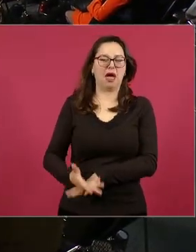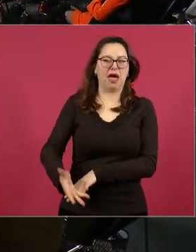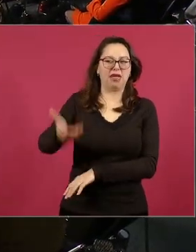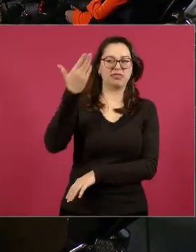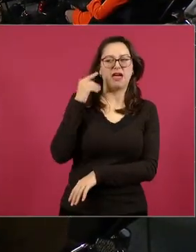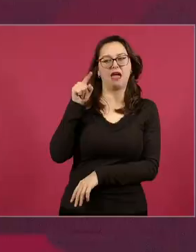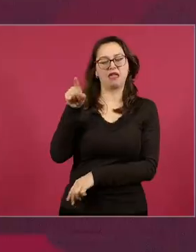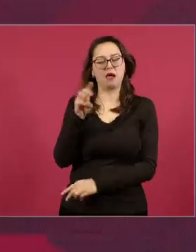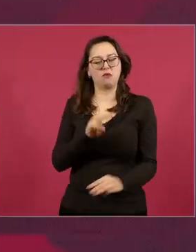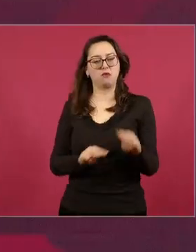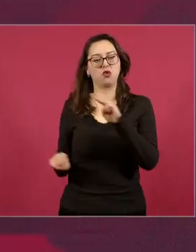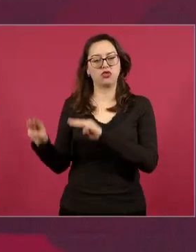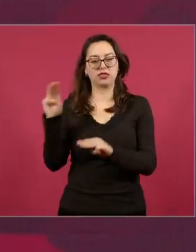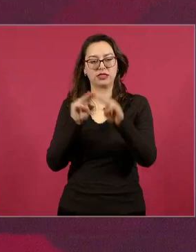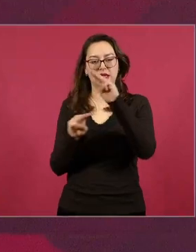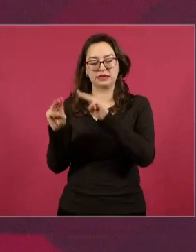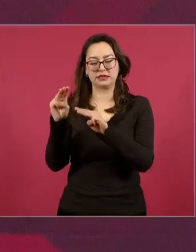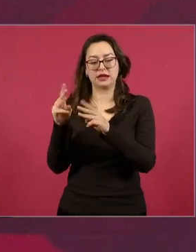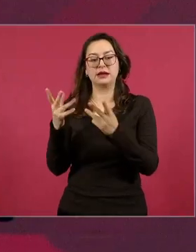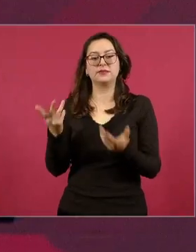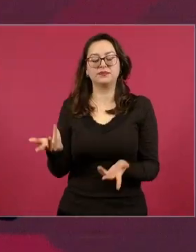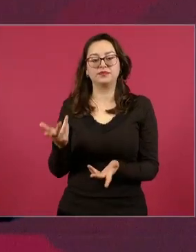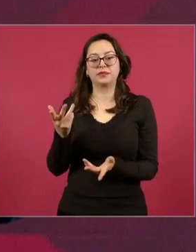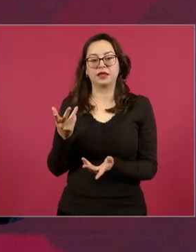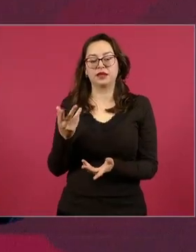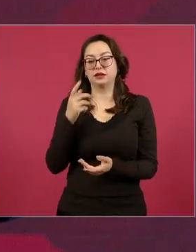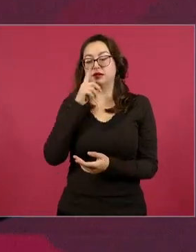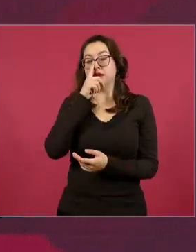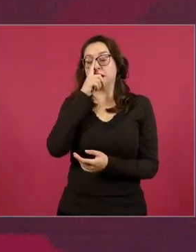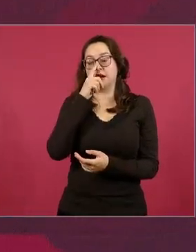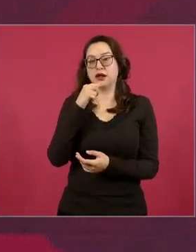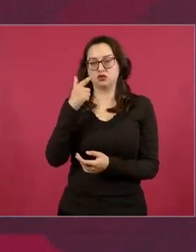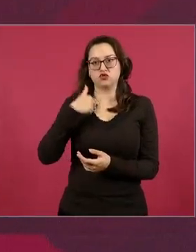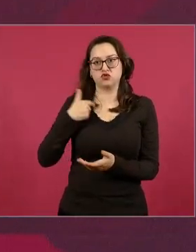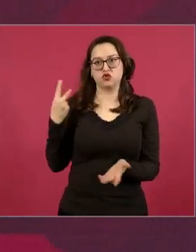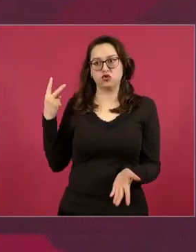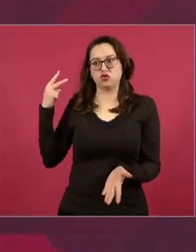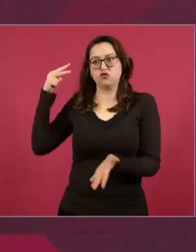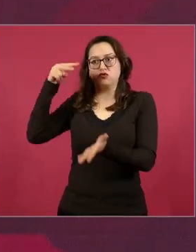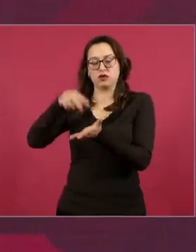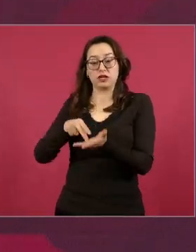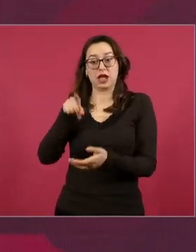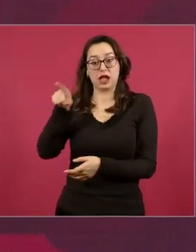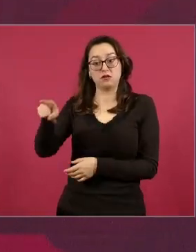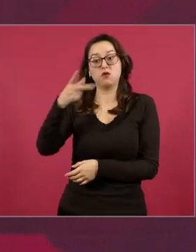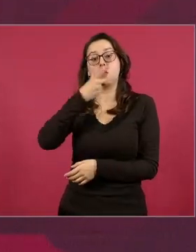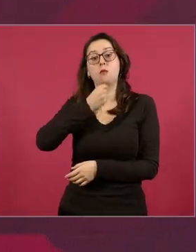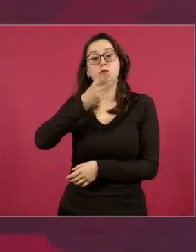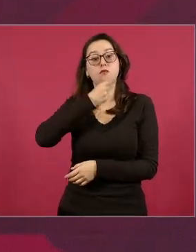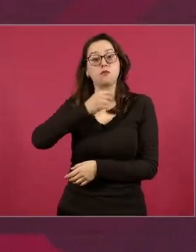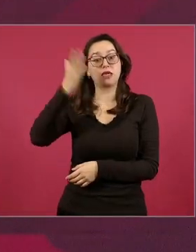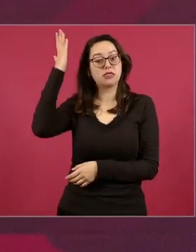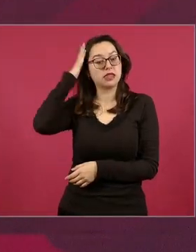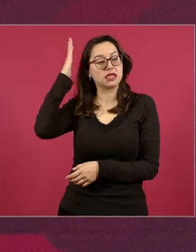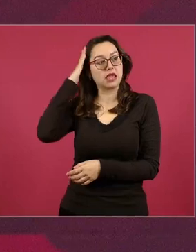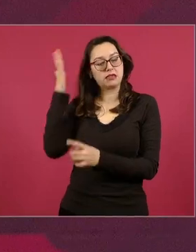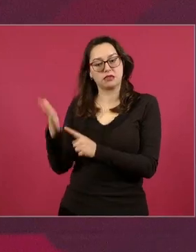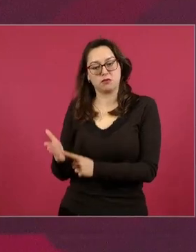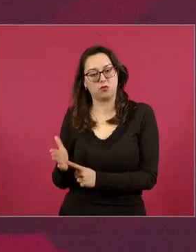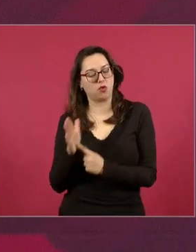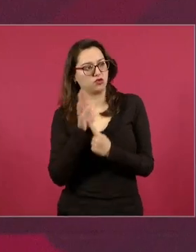la leyó en un escrito un dirigente de allá